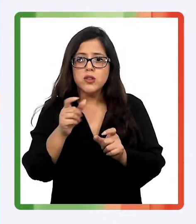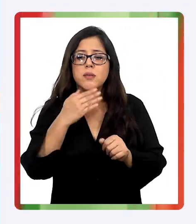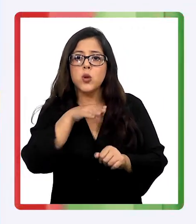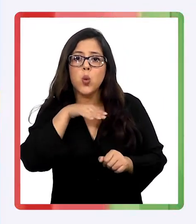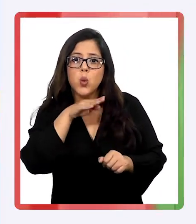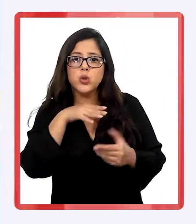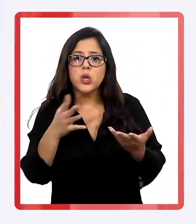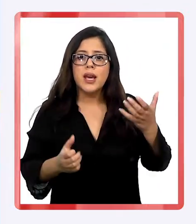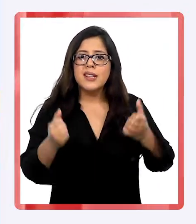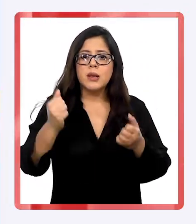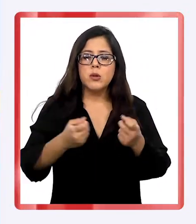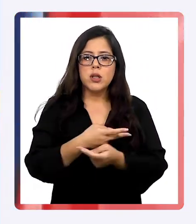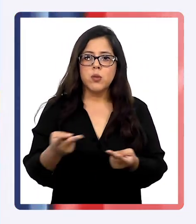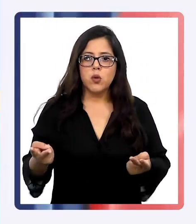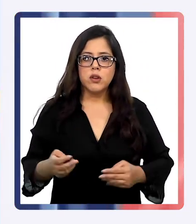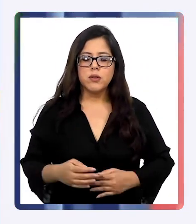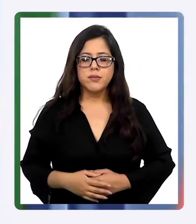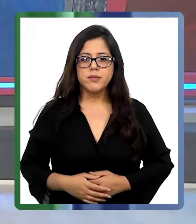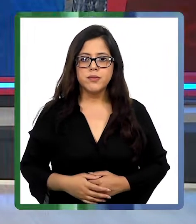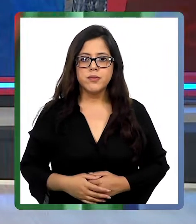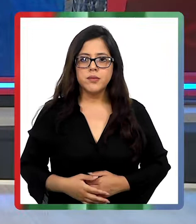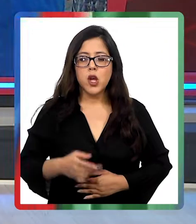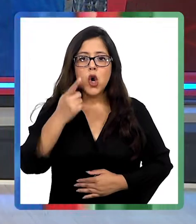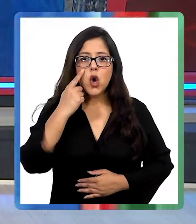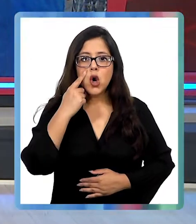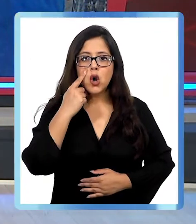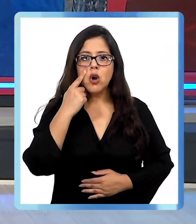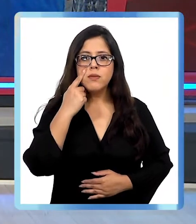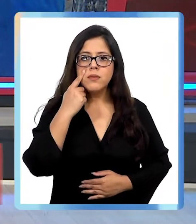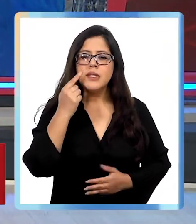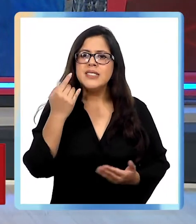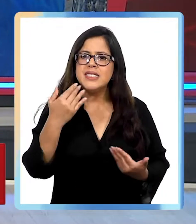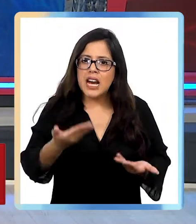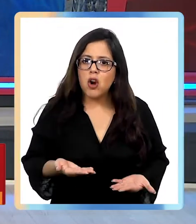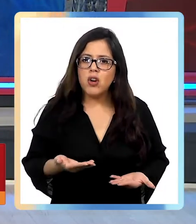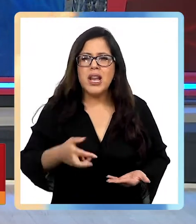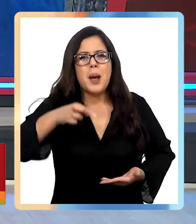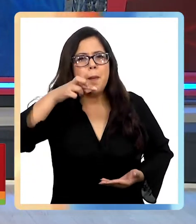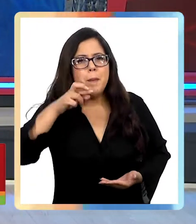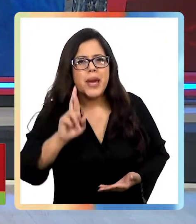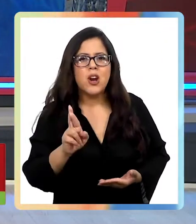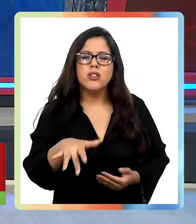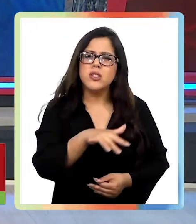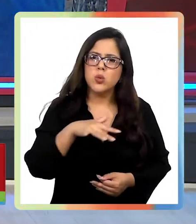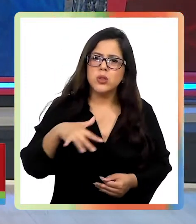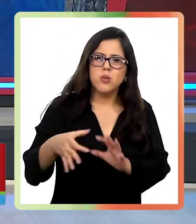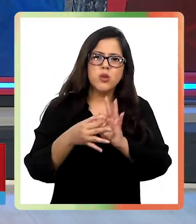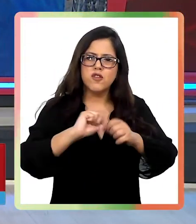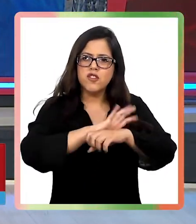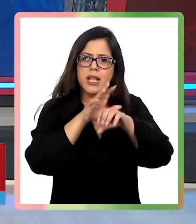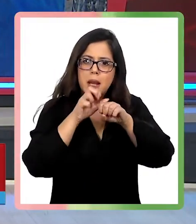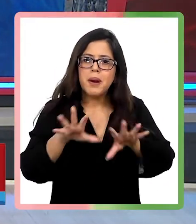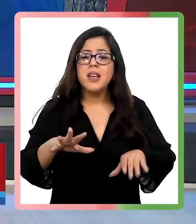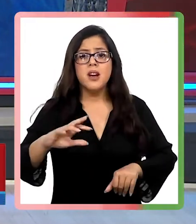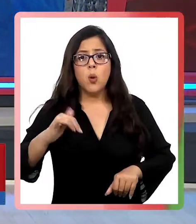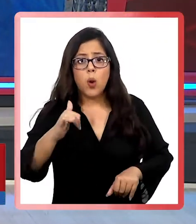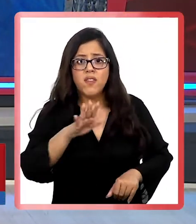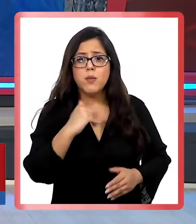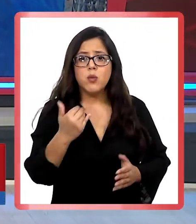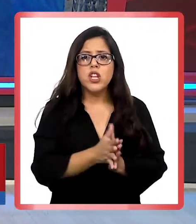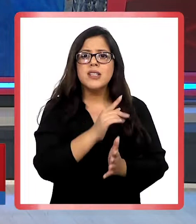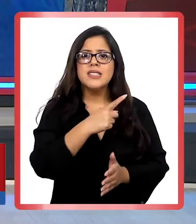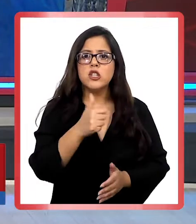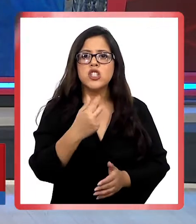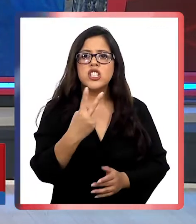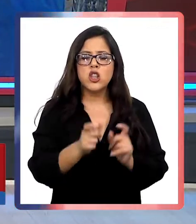uso de transporte público. Atención con esto, estamos viviendo el peor momento de la pandemia. Este jueves